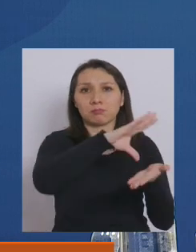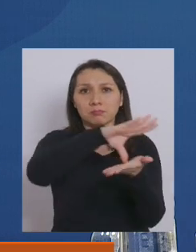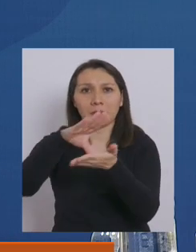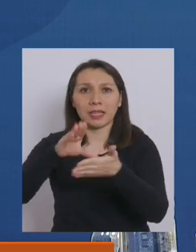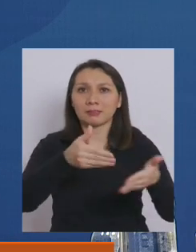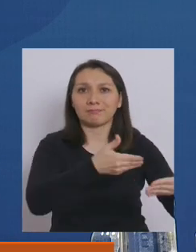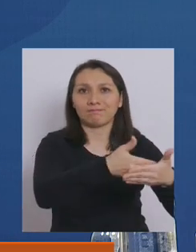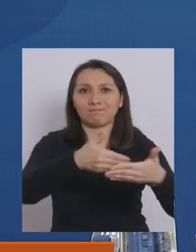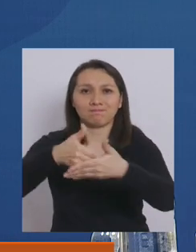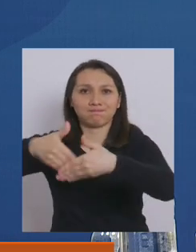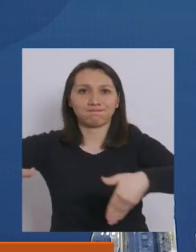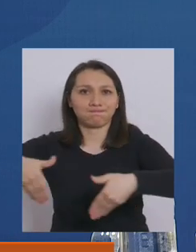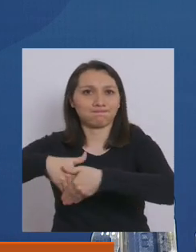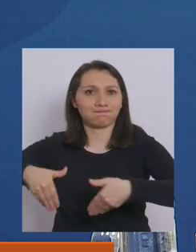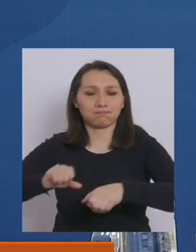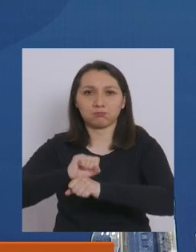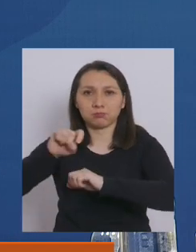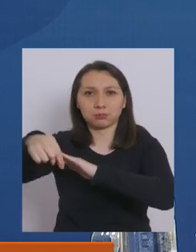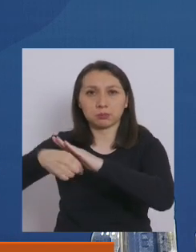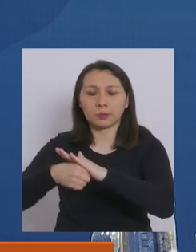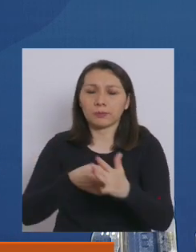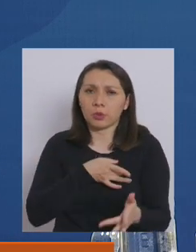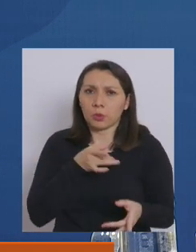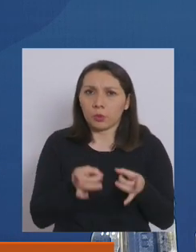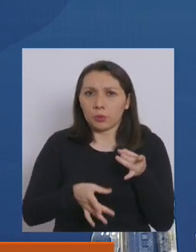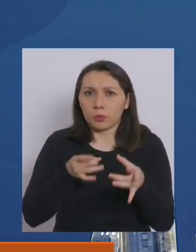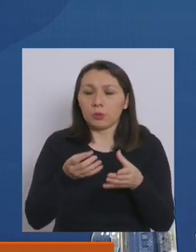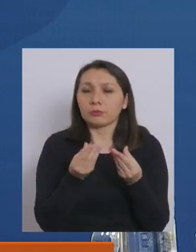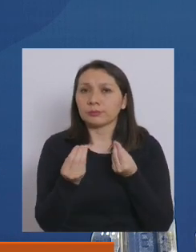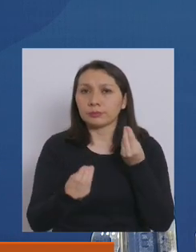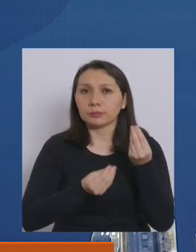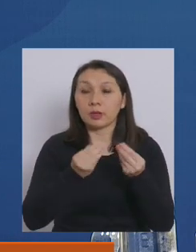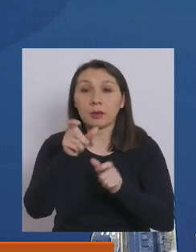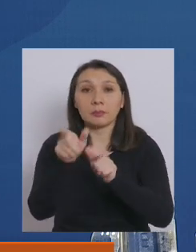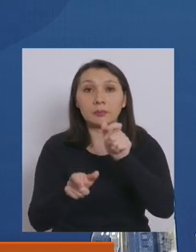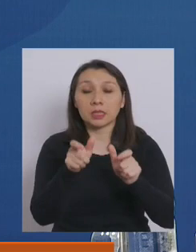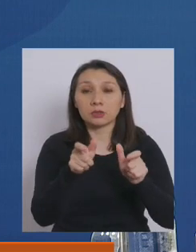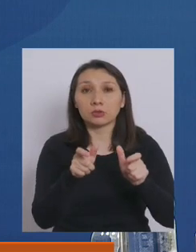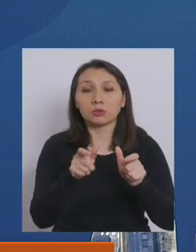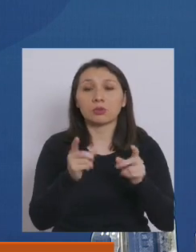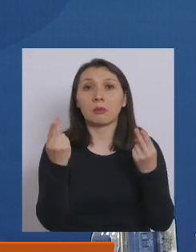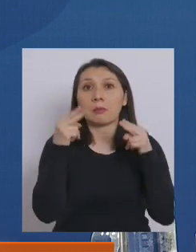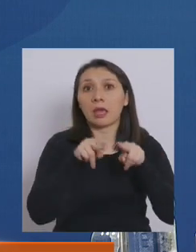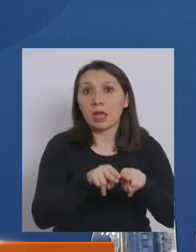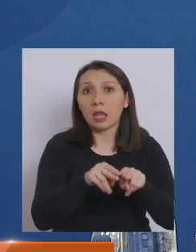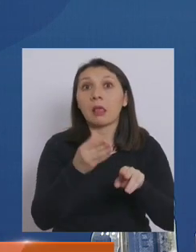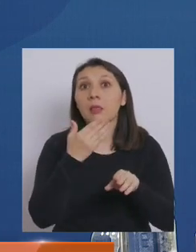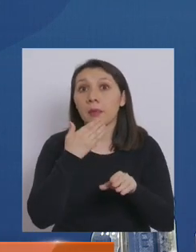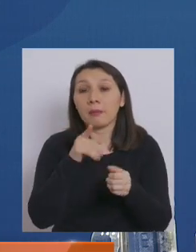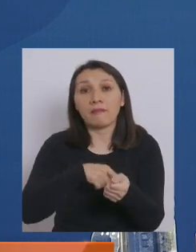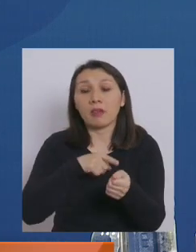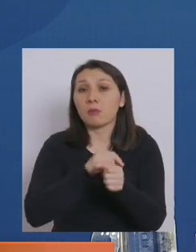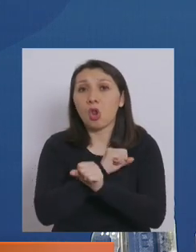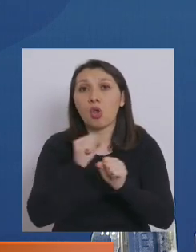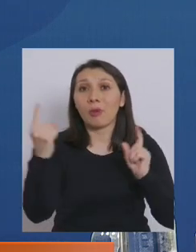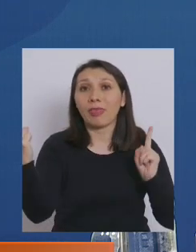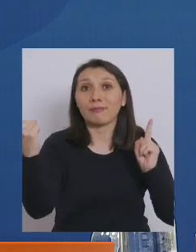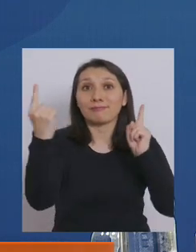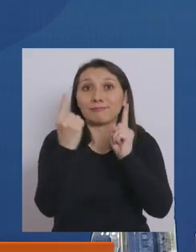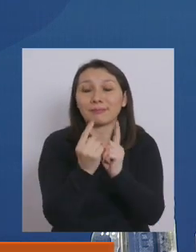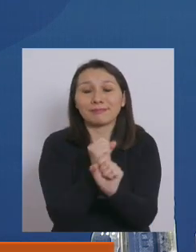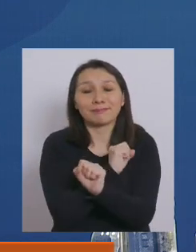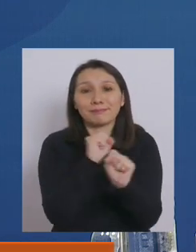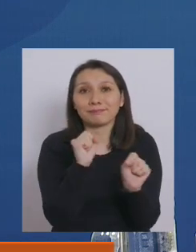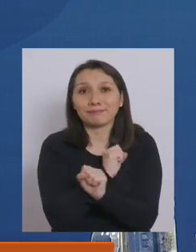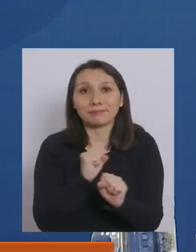y sabemos, y así nos han hecho saber, el dolor que ha producido para personas, para parejas y familias que no han podido reencontrarse,